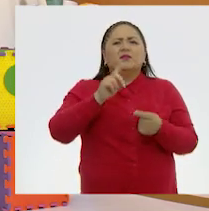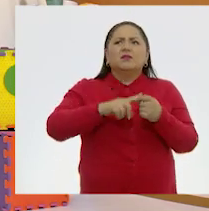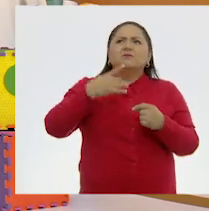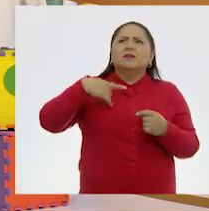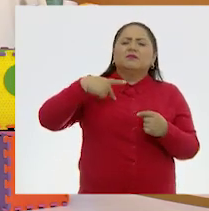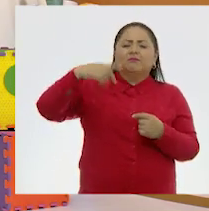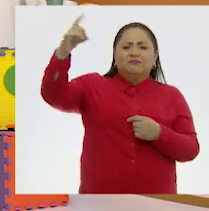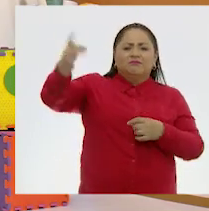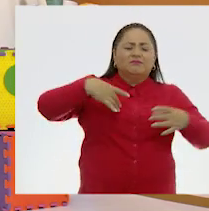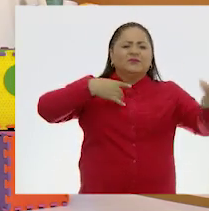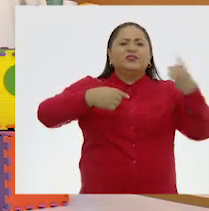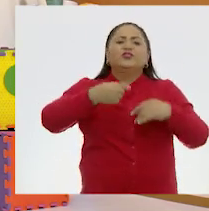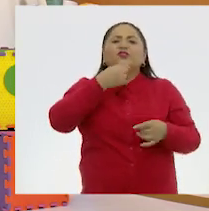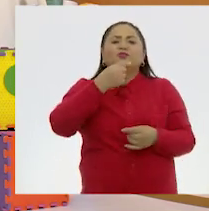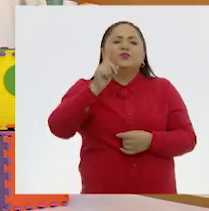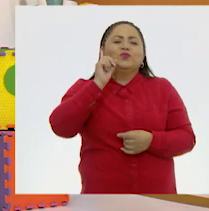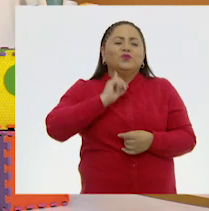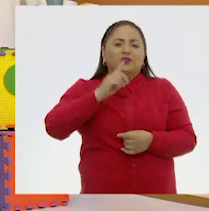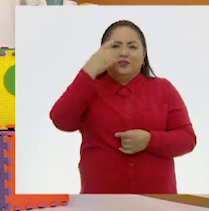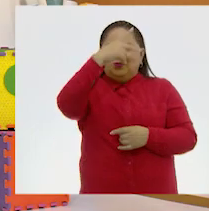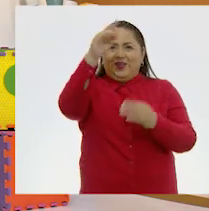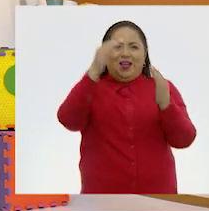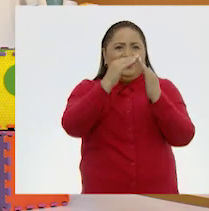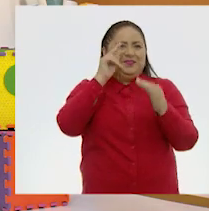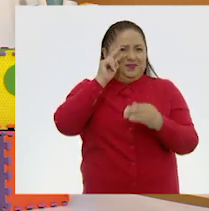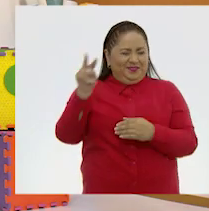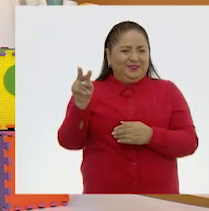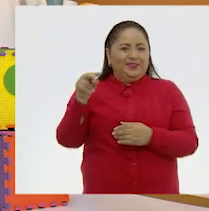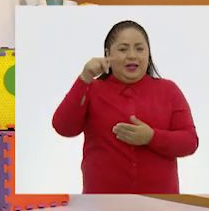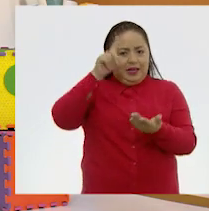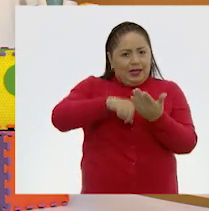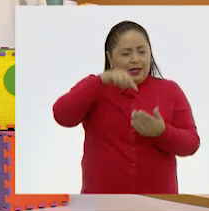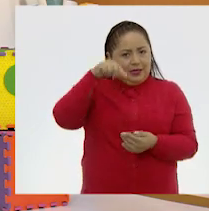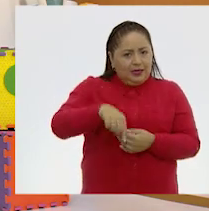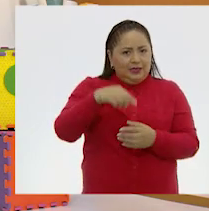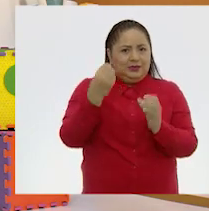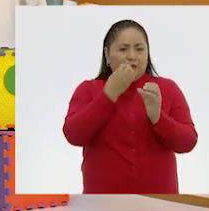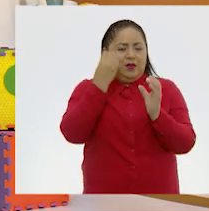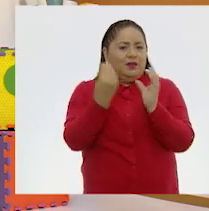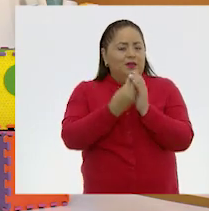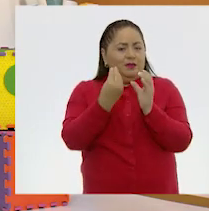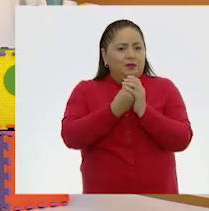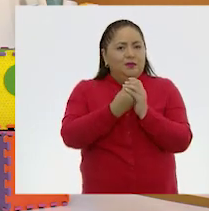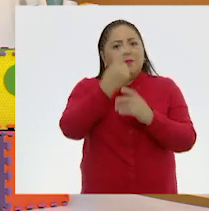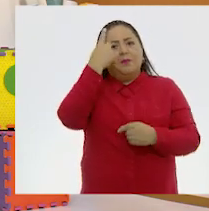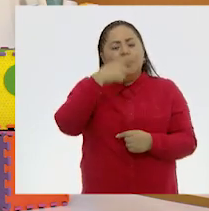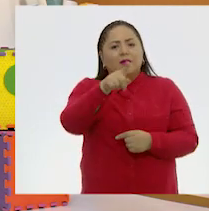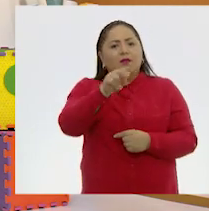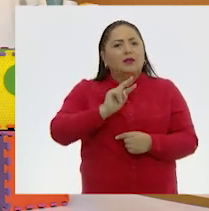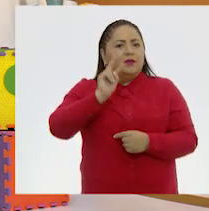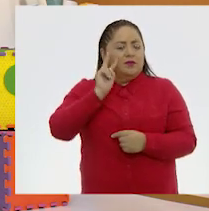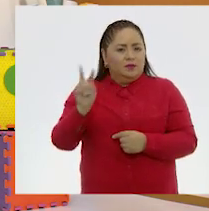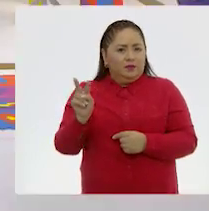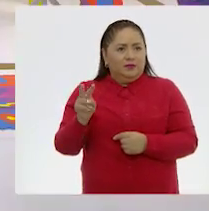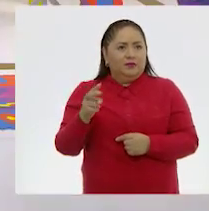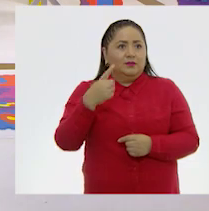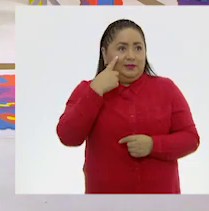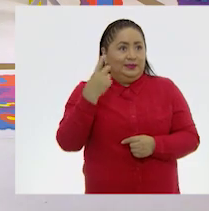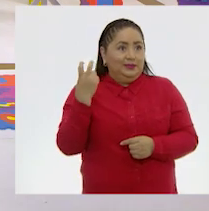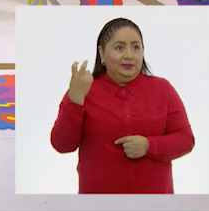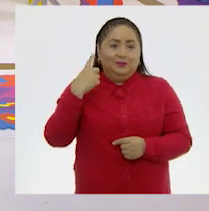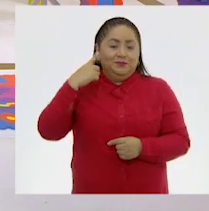han mandado los niños y las niñas desde sus casas, aquí a la clase, para que veamos. Son estas.